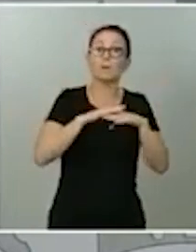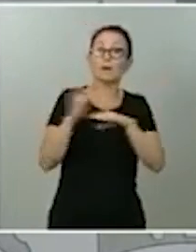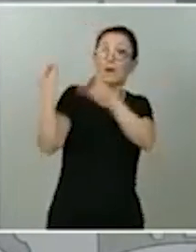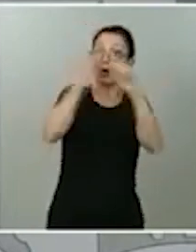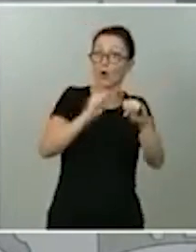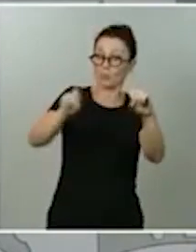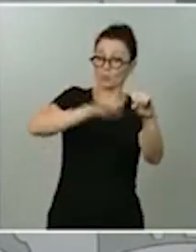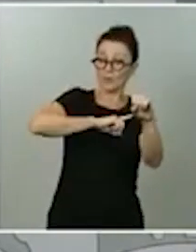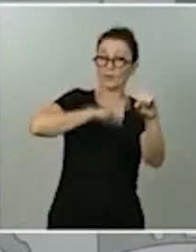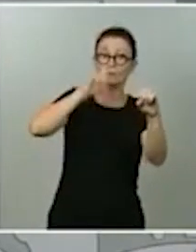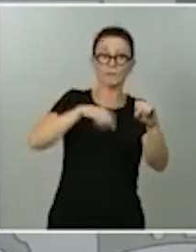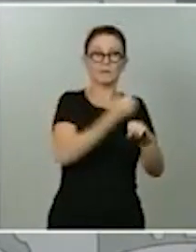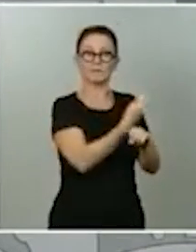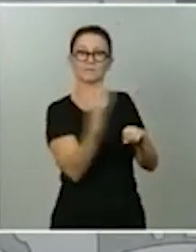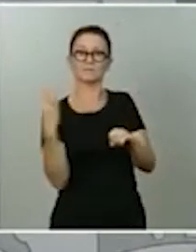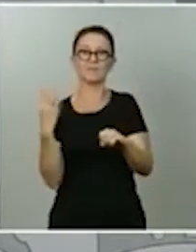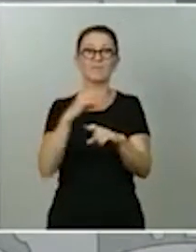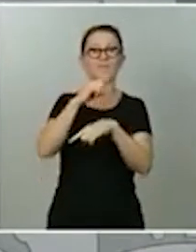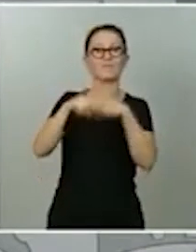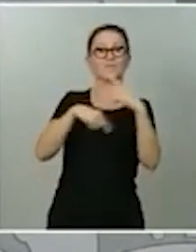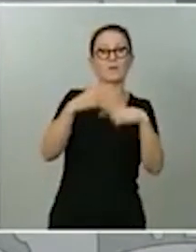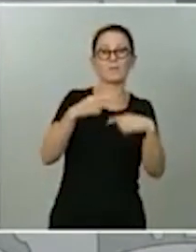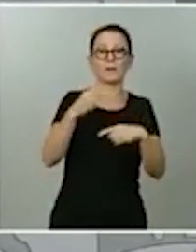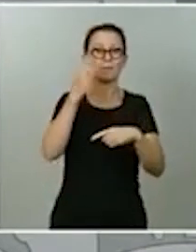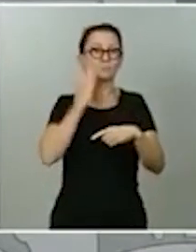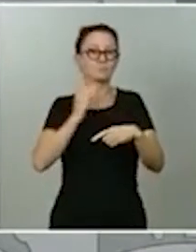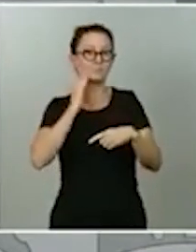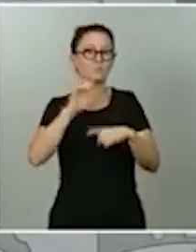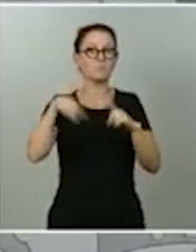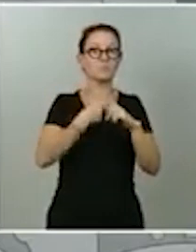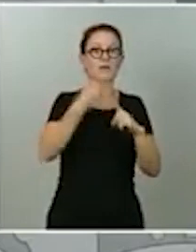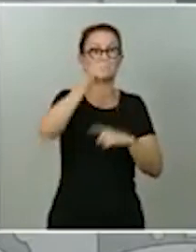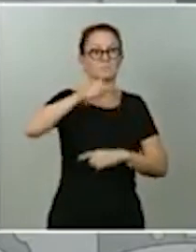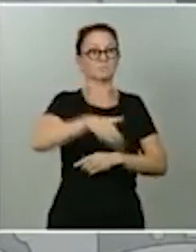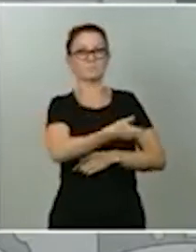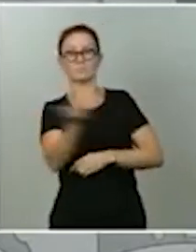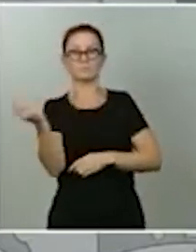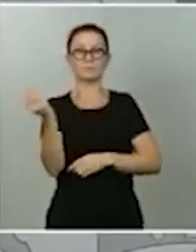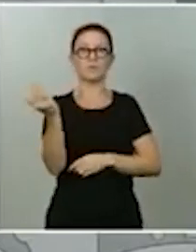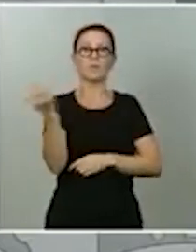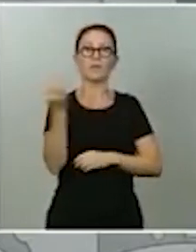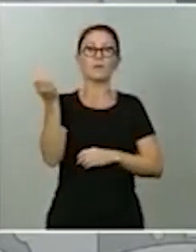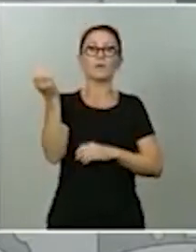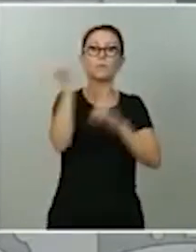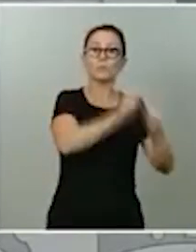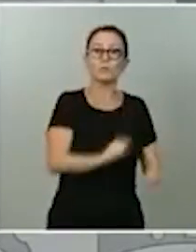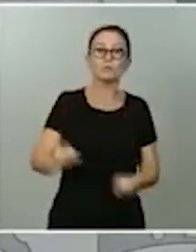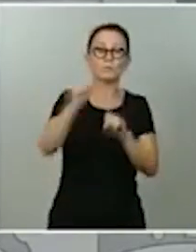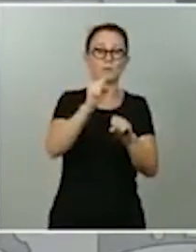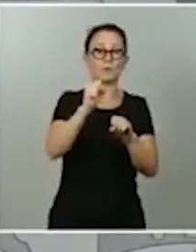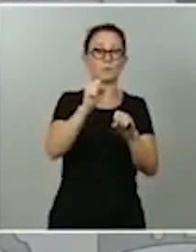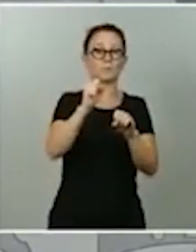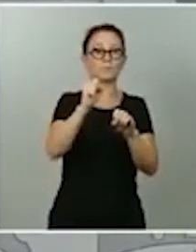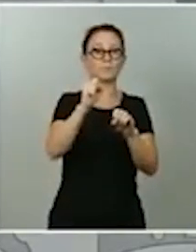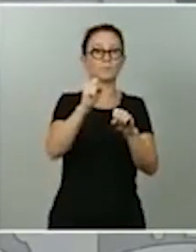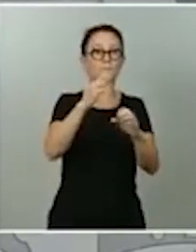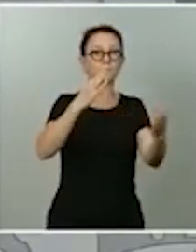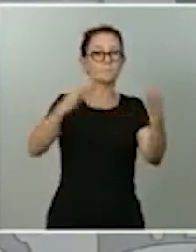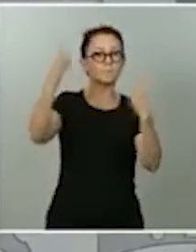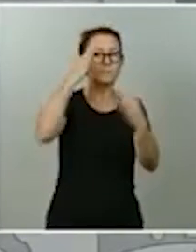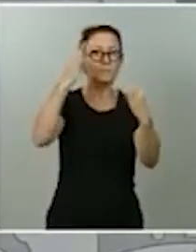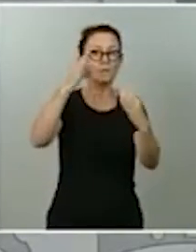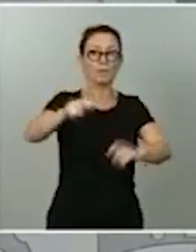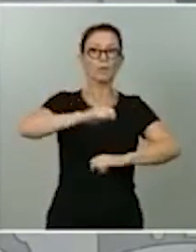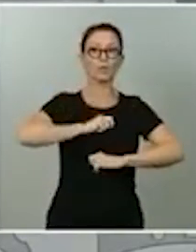seres queridos y a sus conciudadanos. Pero la preocupación y el rigor no puede inducirnos al miedo paralizante,